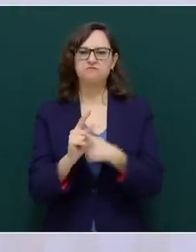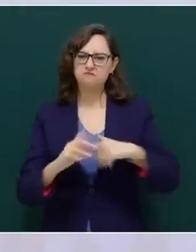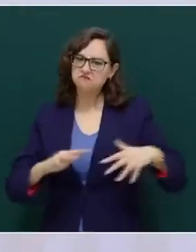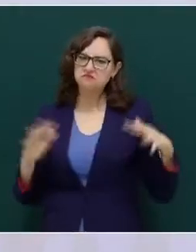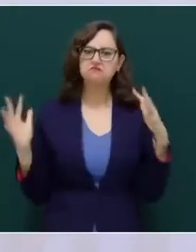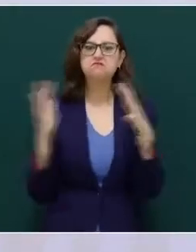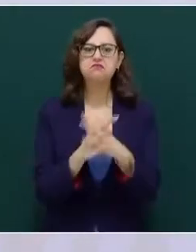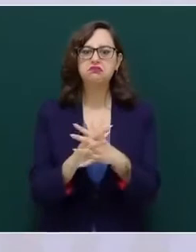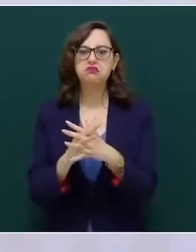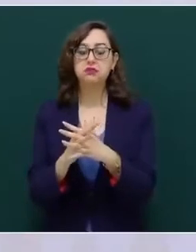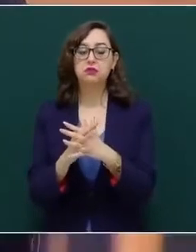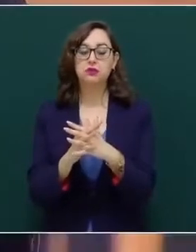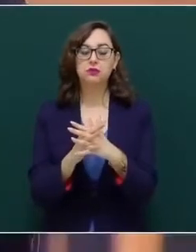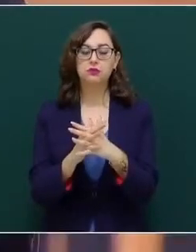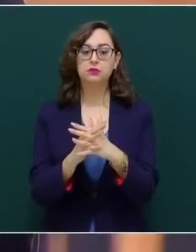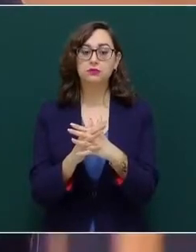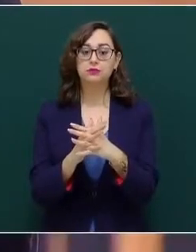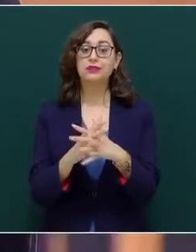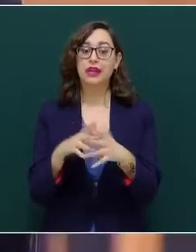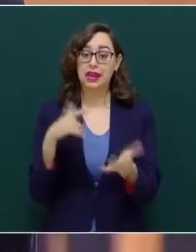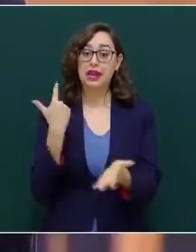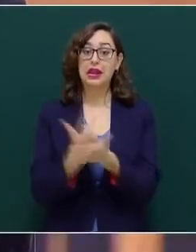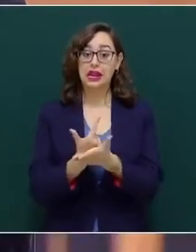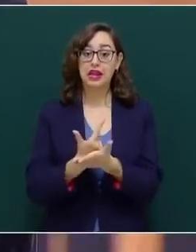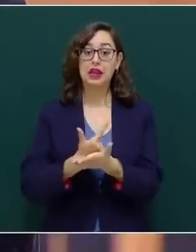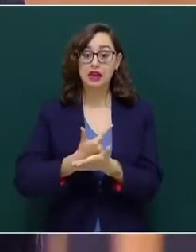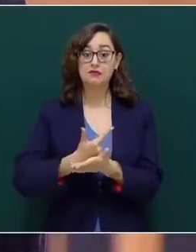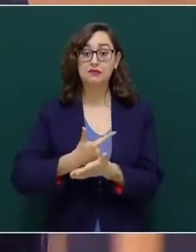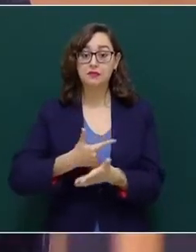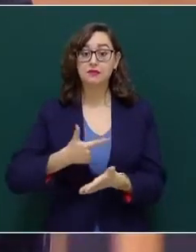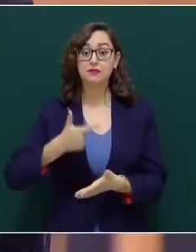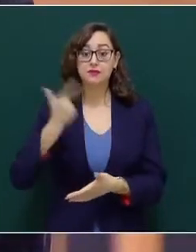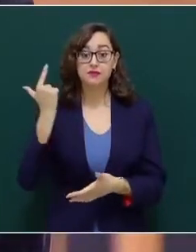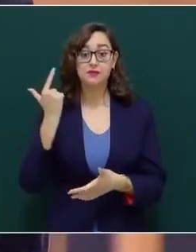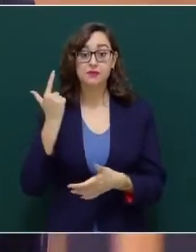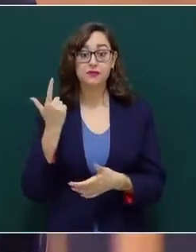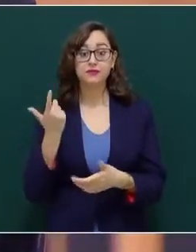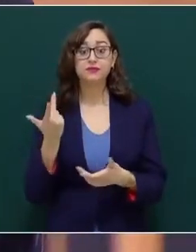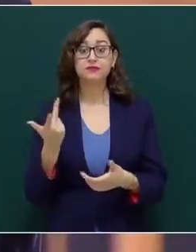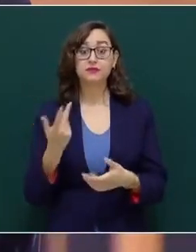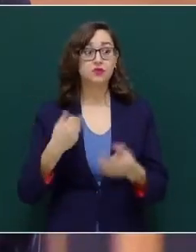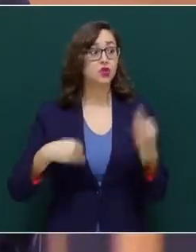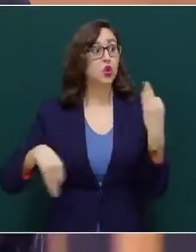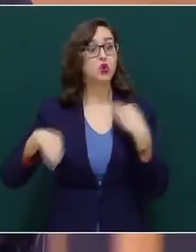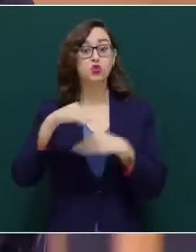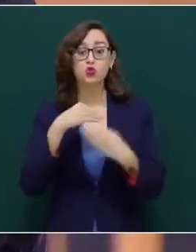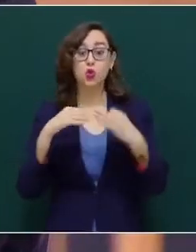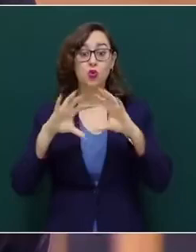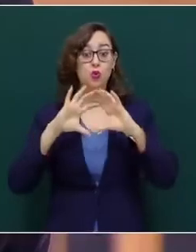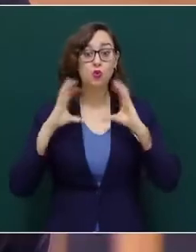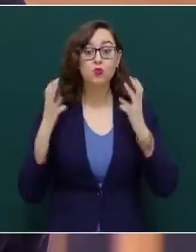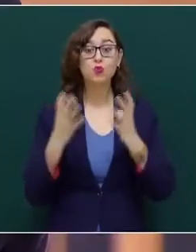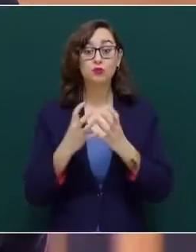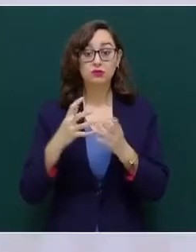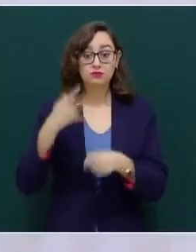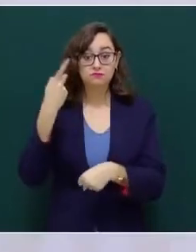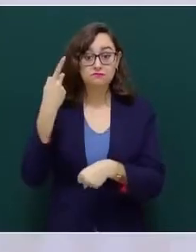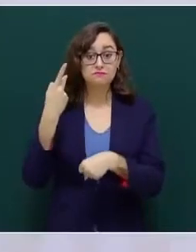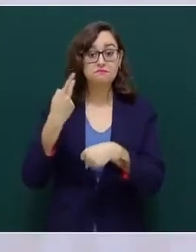uso de la fuerza, lo que nos pondría en peligro a todos.